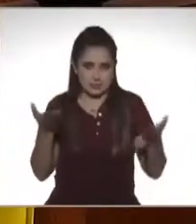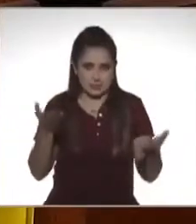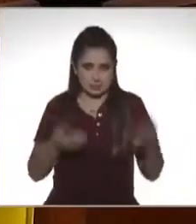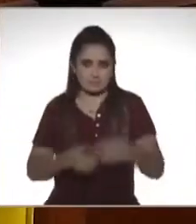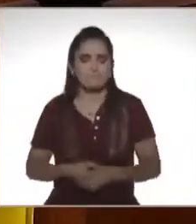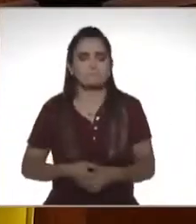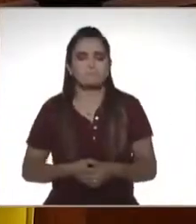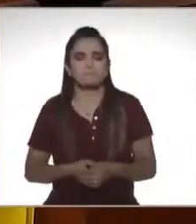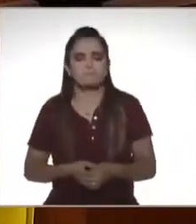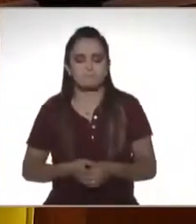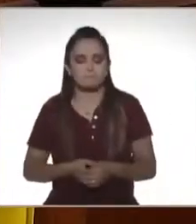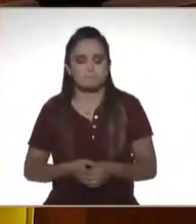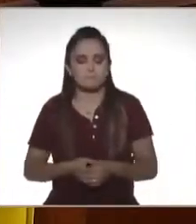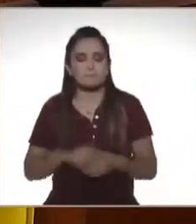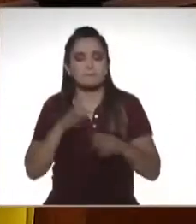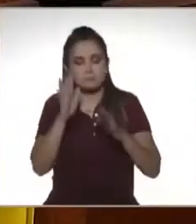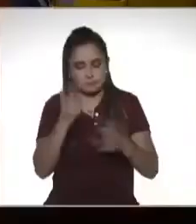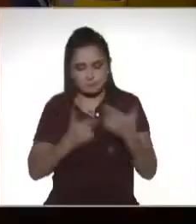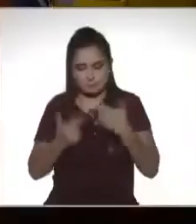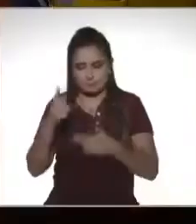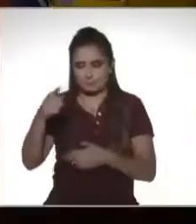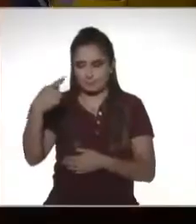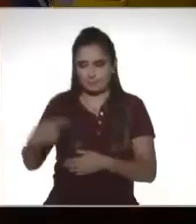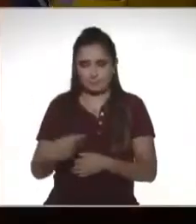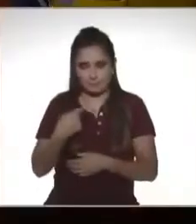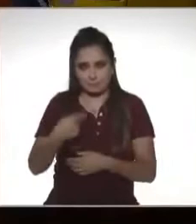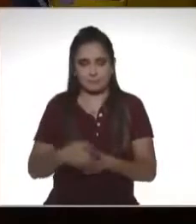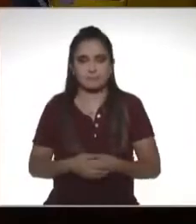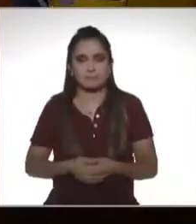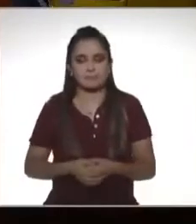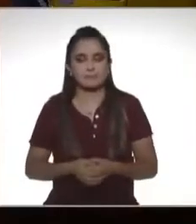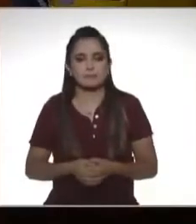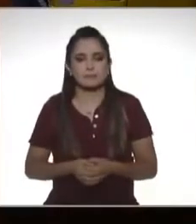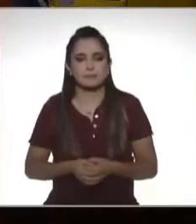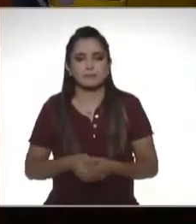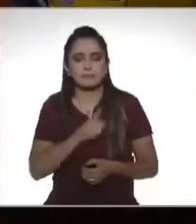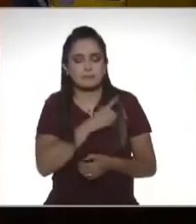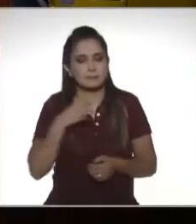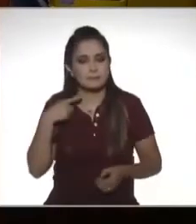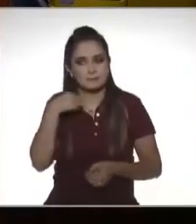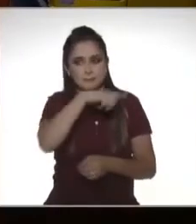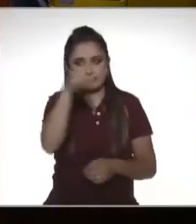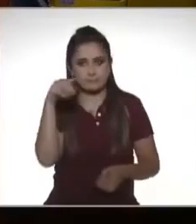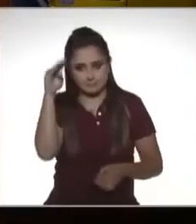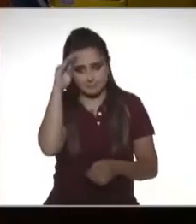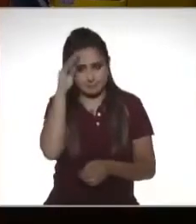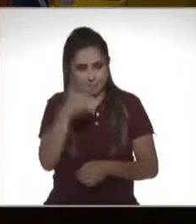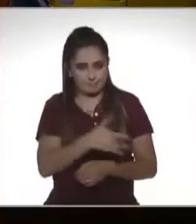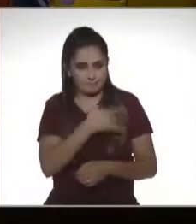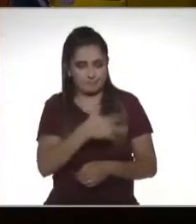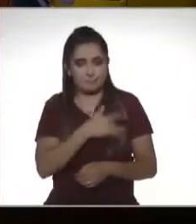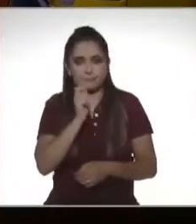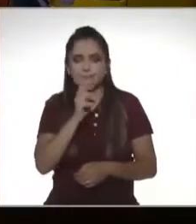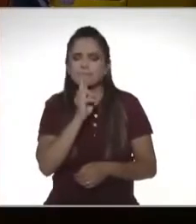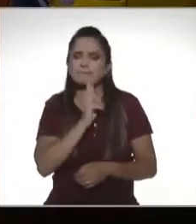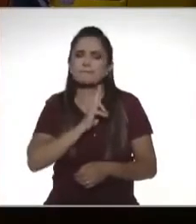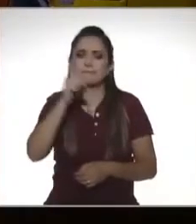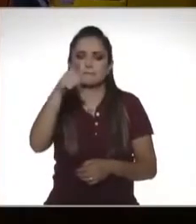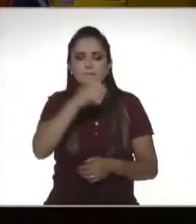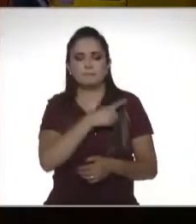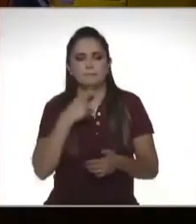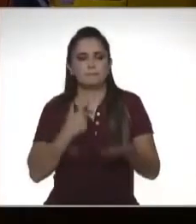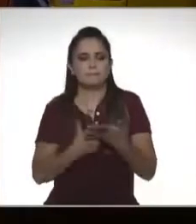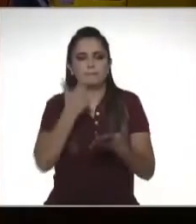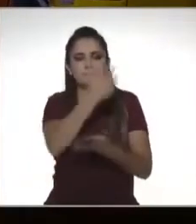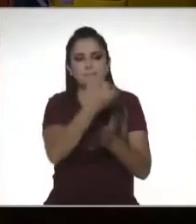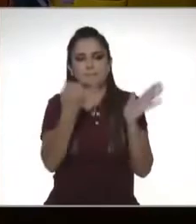puntualizando. Y regresando a la pregunta, tiene que ser una conciencia de que lo mejor que podemos hacer es pagar los impuestos